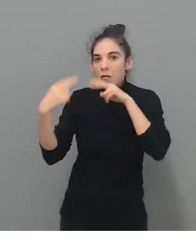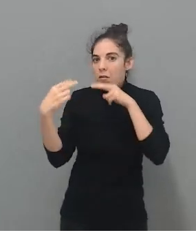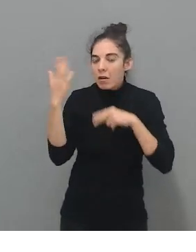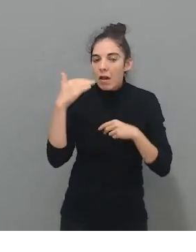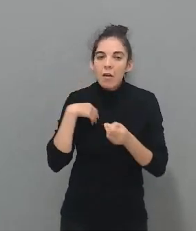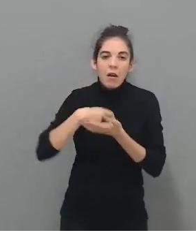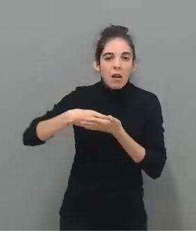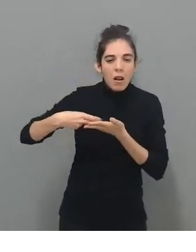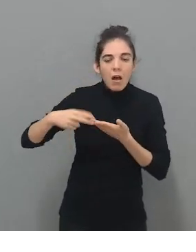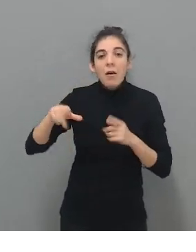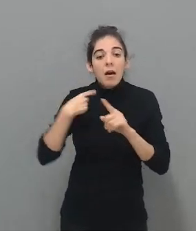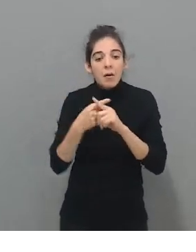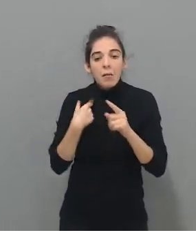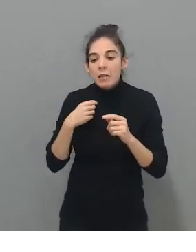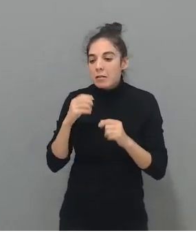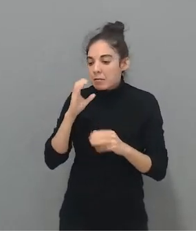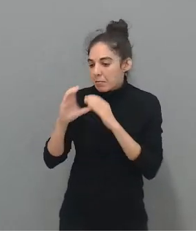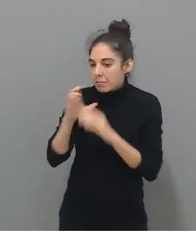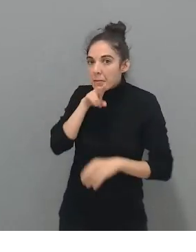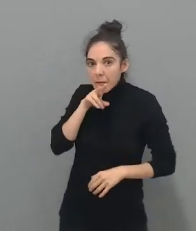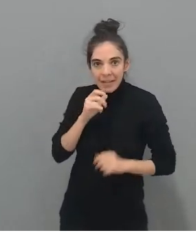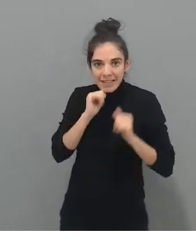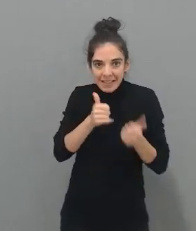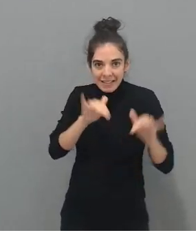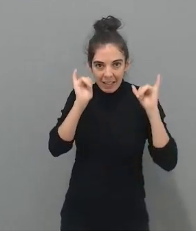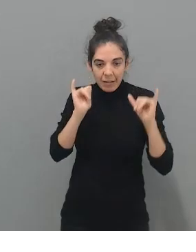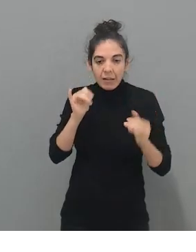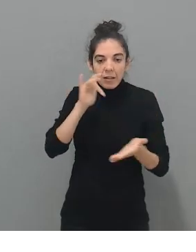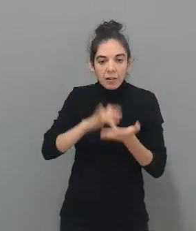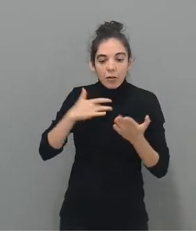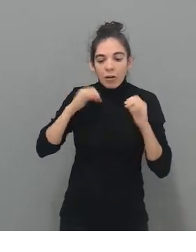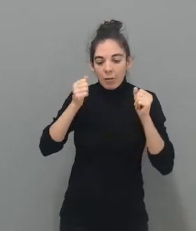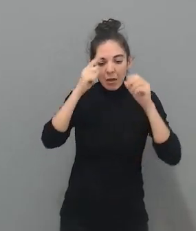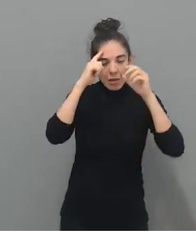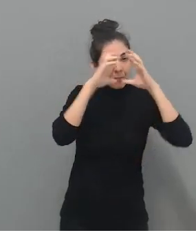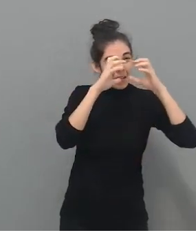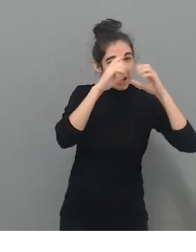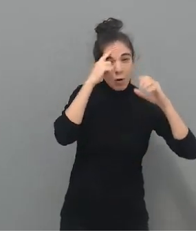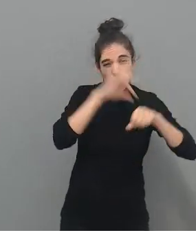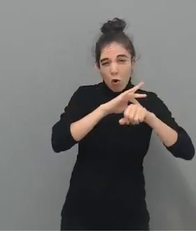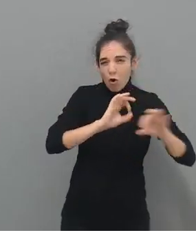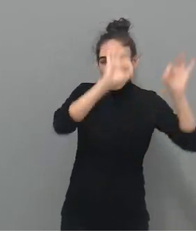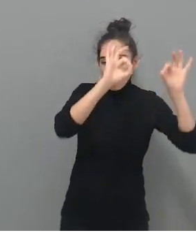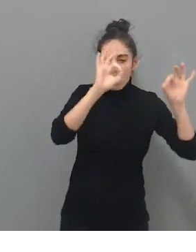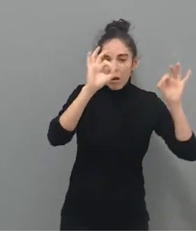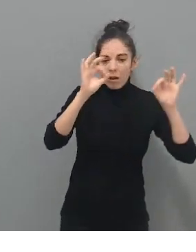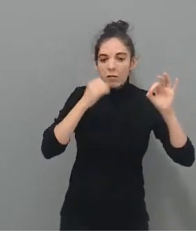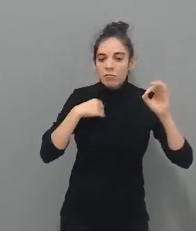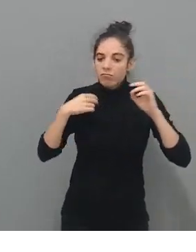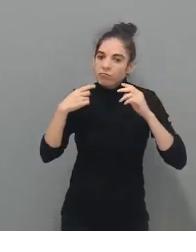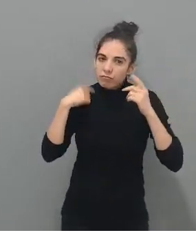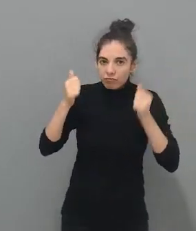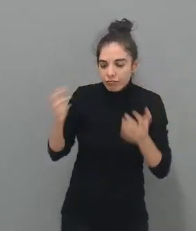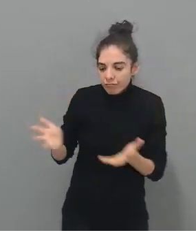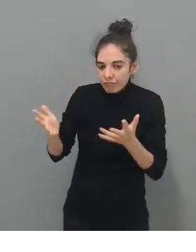oral. Y empiezo a trabajar con una neuróloga en un programa de estimulación tradicional. Teníamos que arrastrarnos para cuando esta persona se pusiese